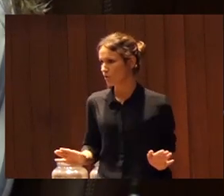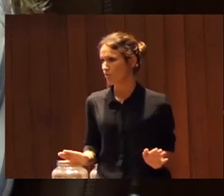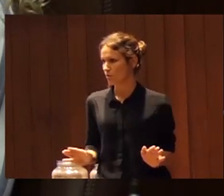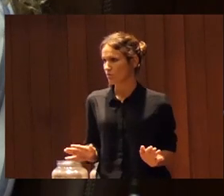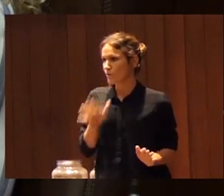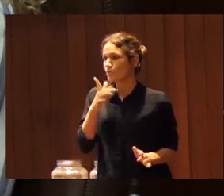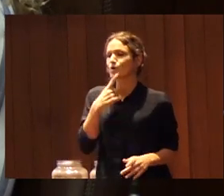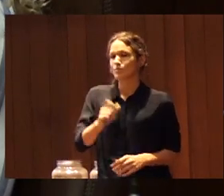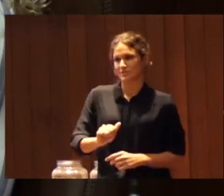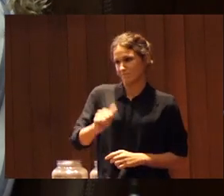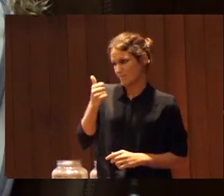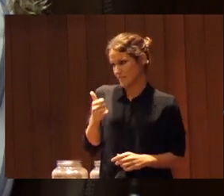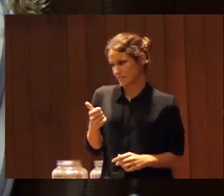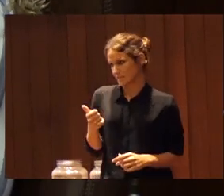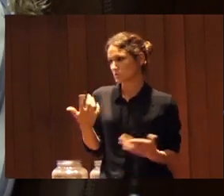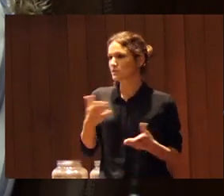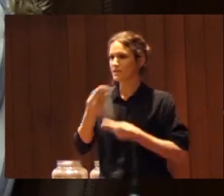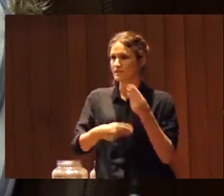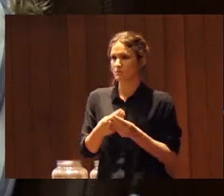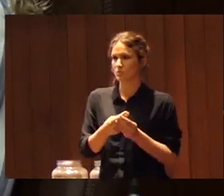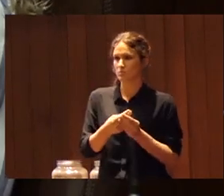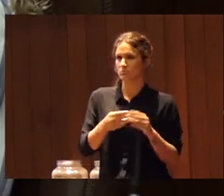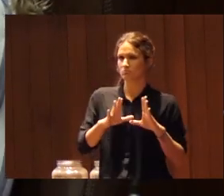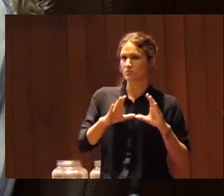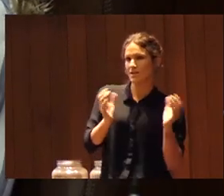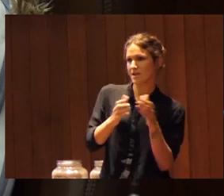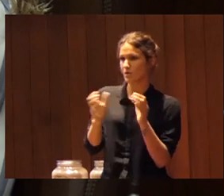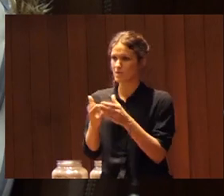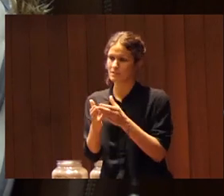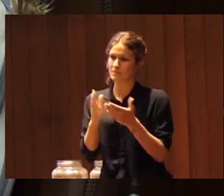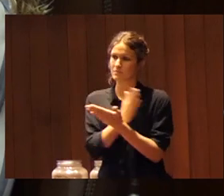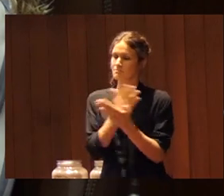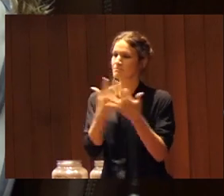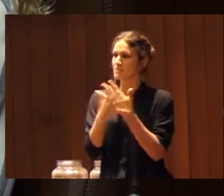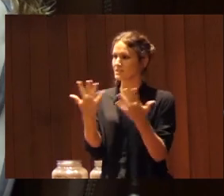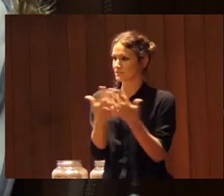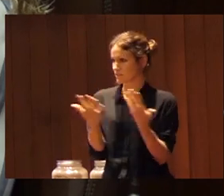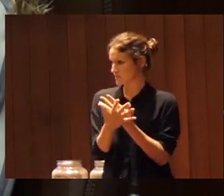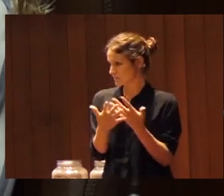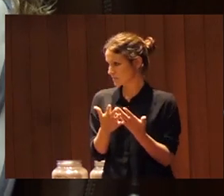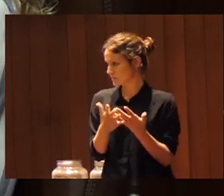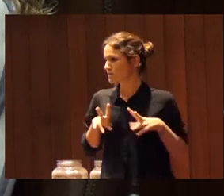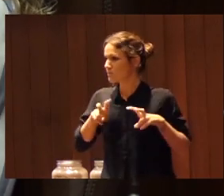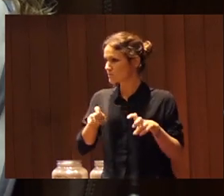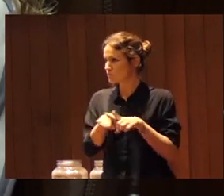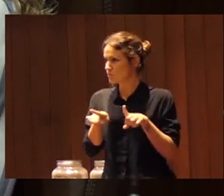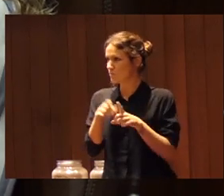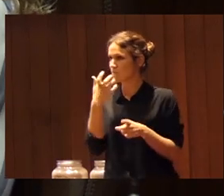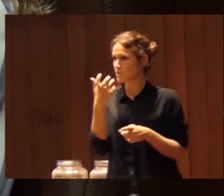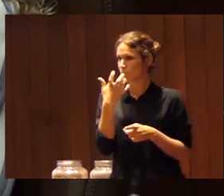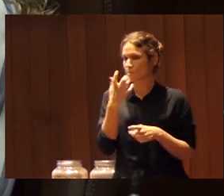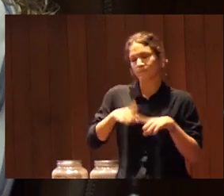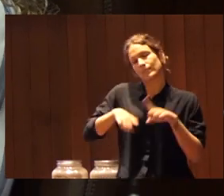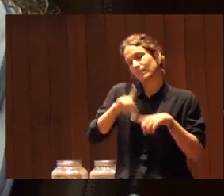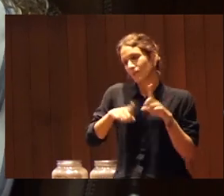más nos costaba ¿qué hicimos? categorías mixtas en las que desaparecía iba desapareciendo al principio a lo mejor había depende